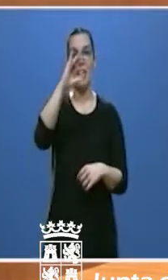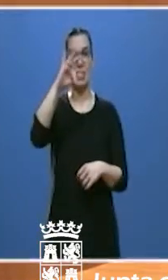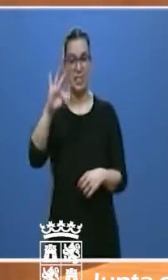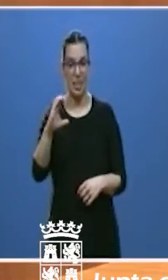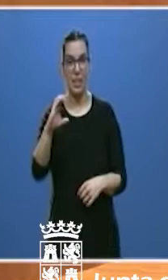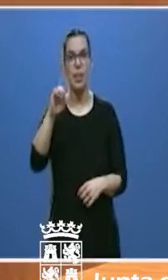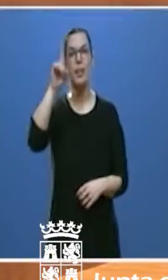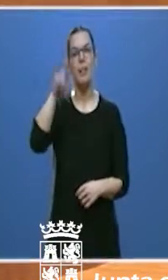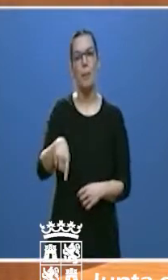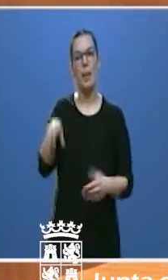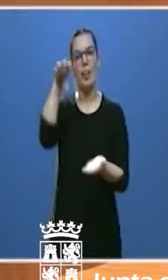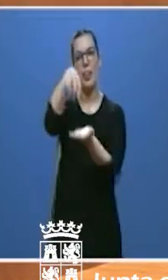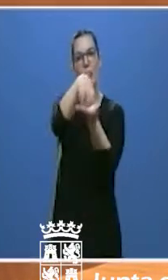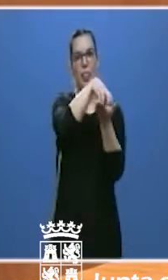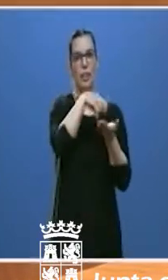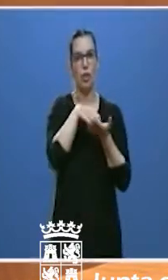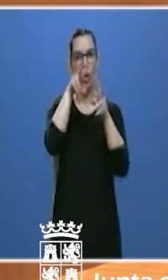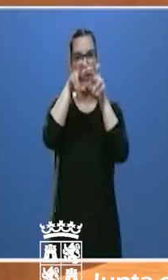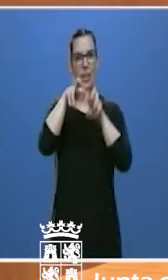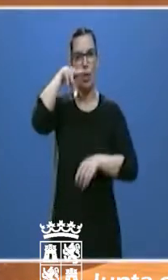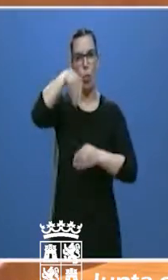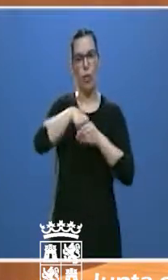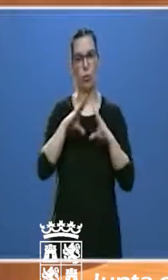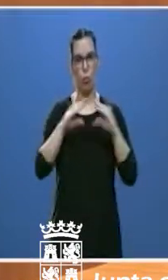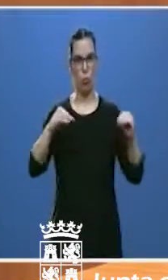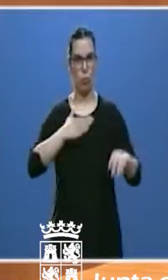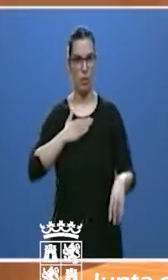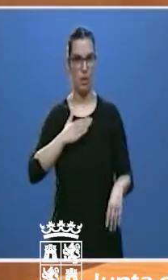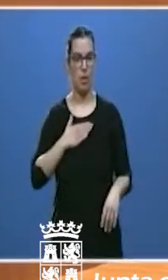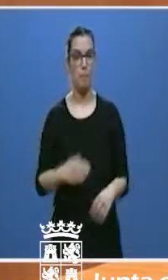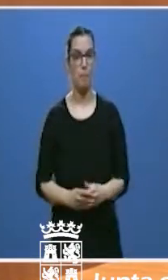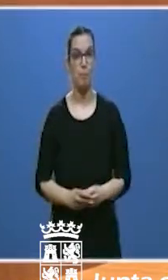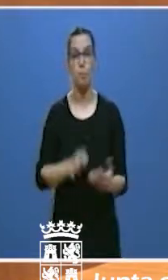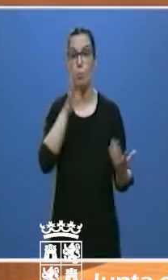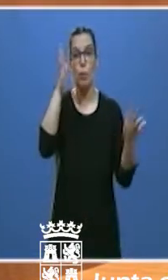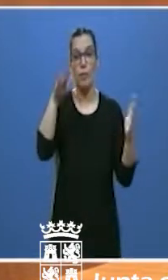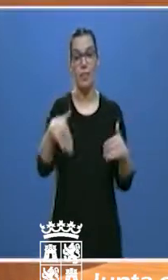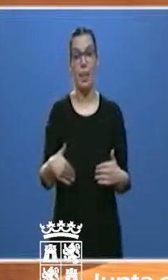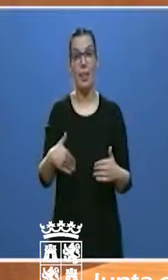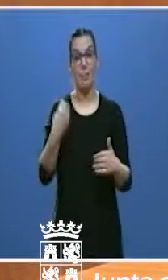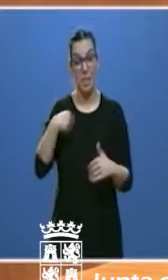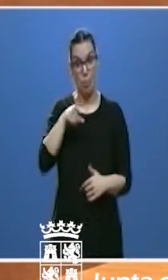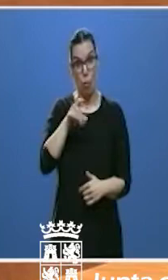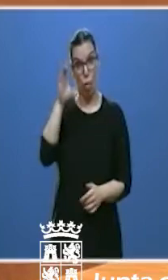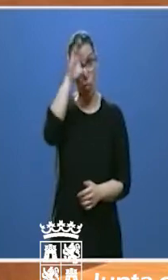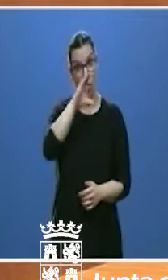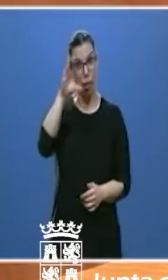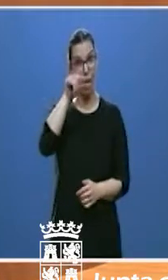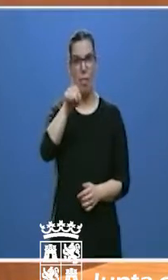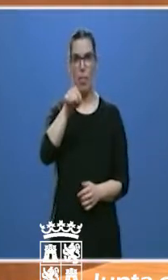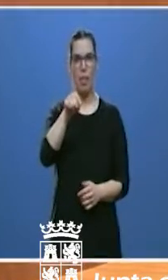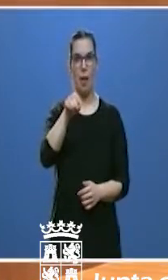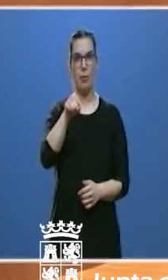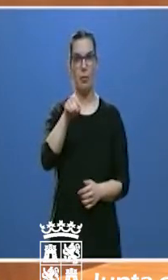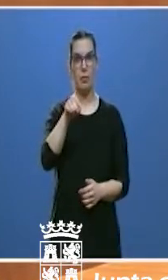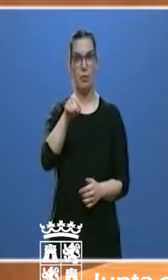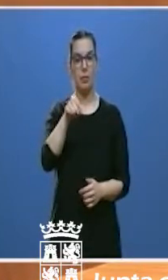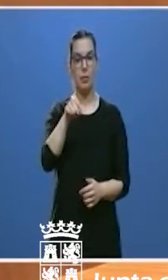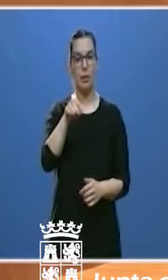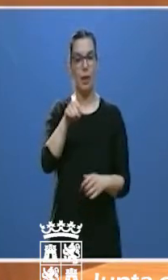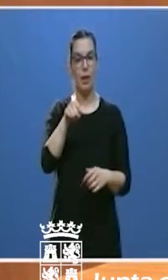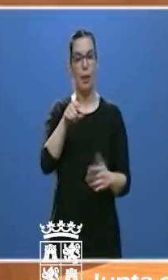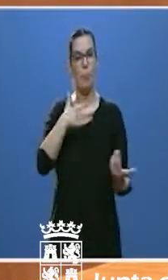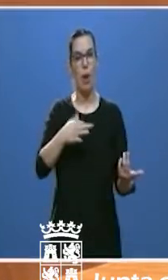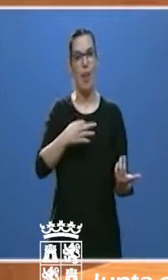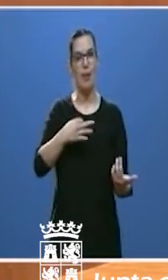investigación de nuestras universidades. Porque al final es la ciencia, la capacidad humana de descubrir,